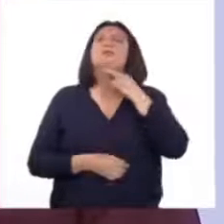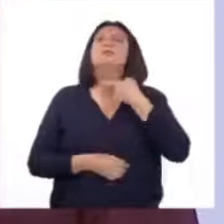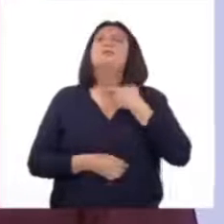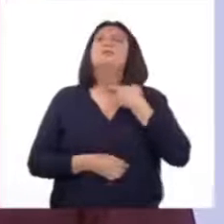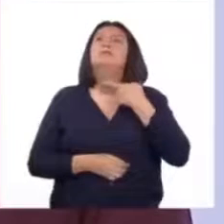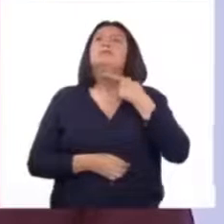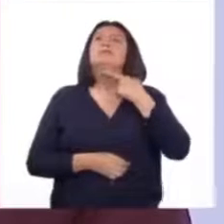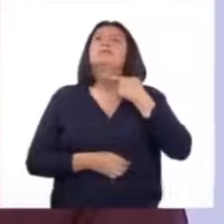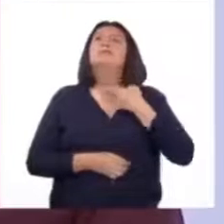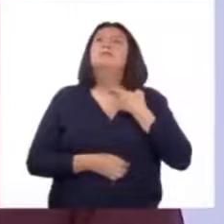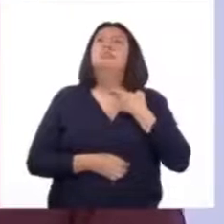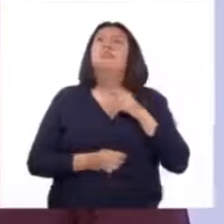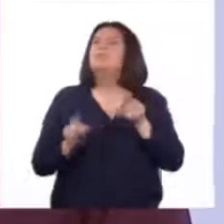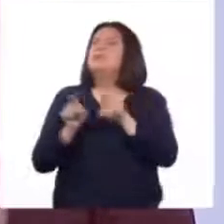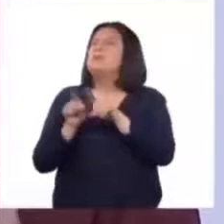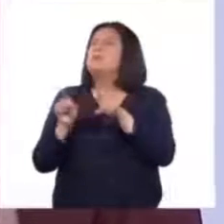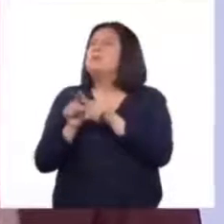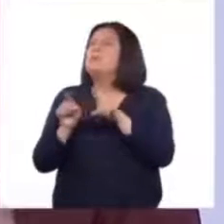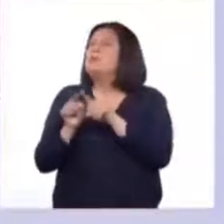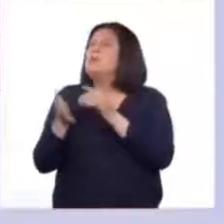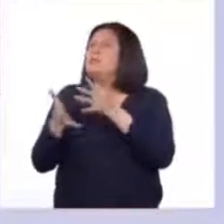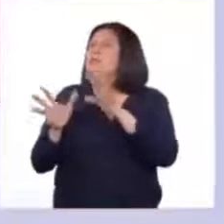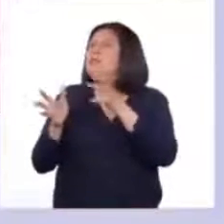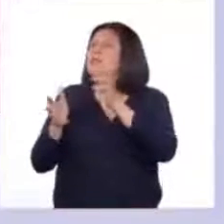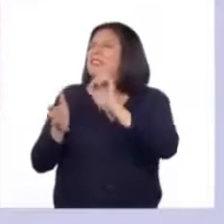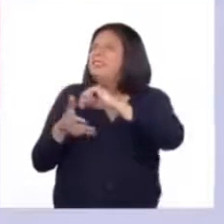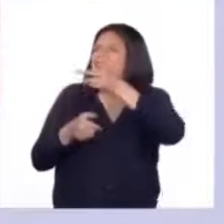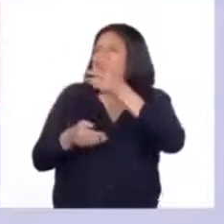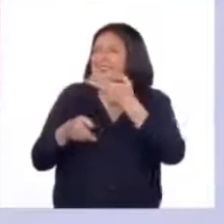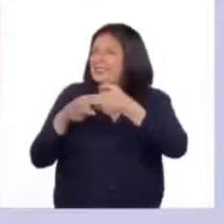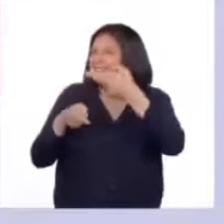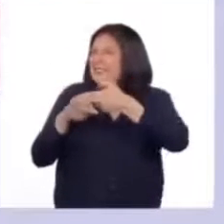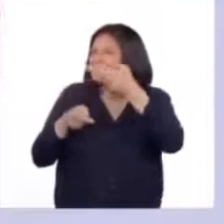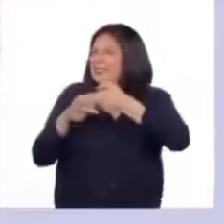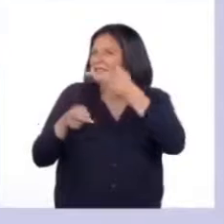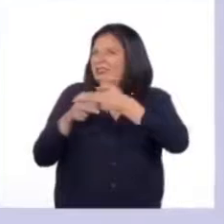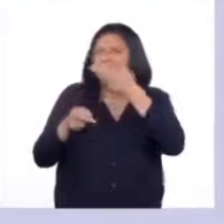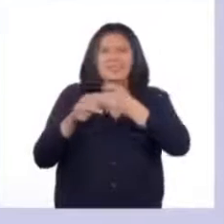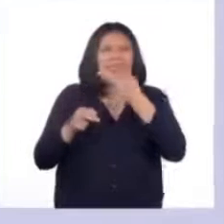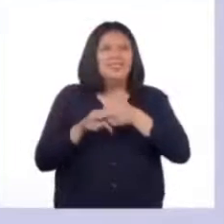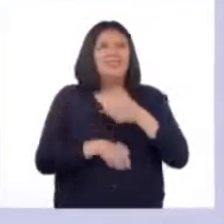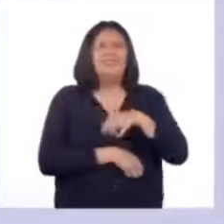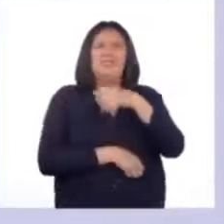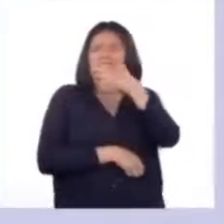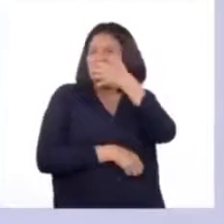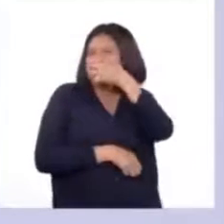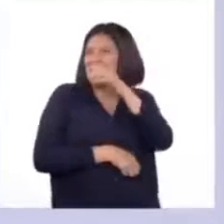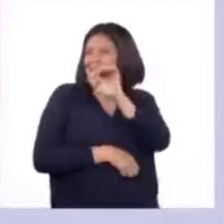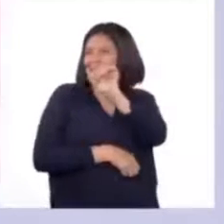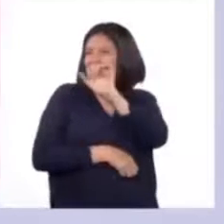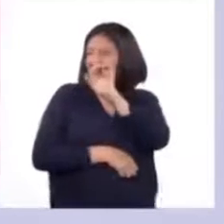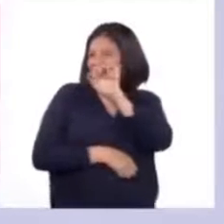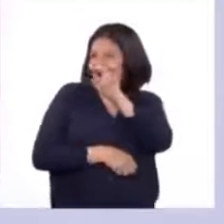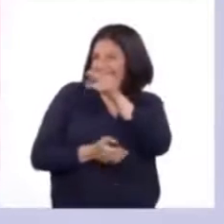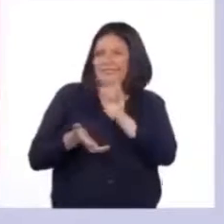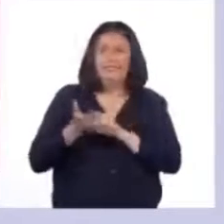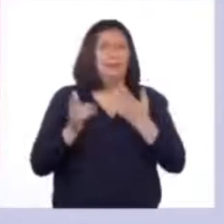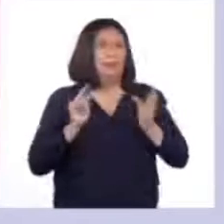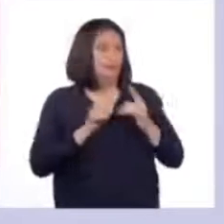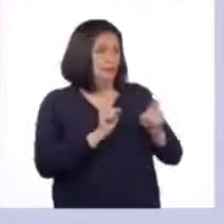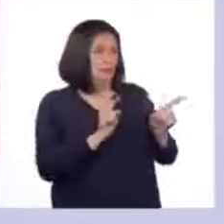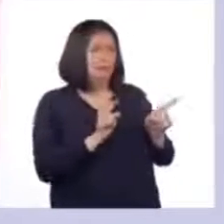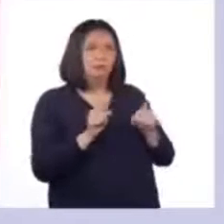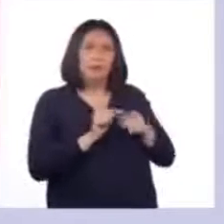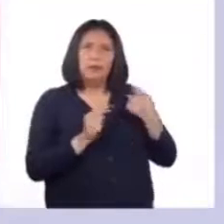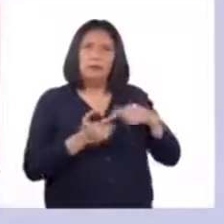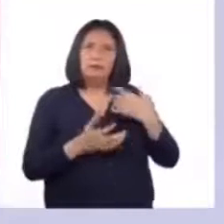esta zona a manera de una protuberancia, conocida como manzana de Adán. Empieza